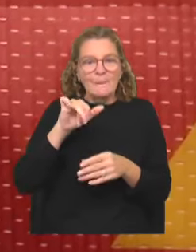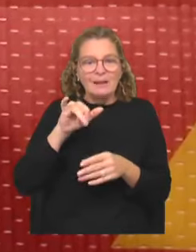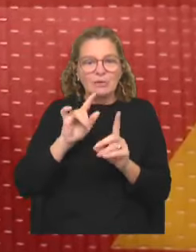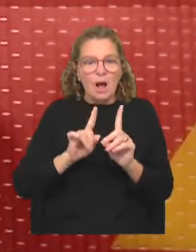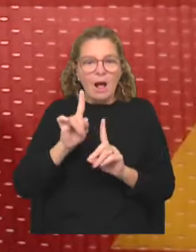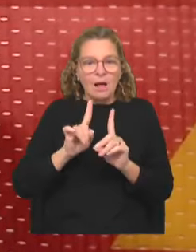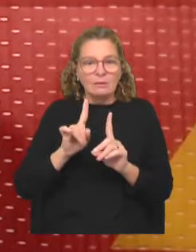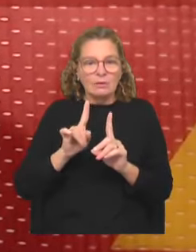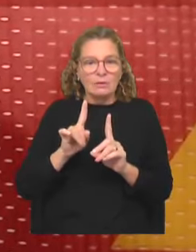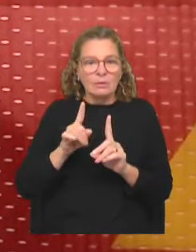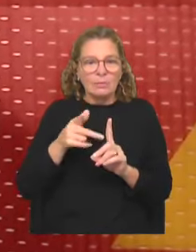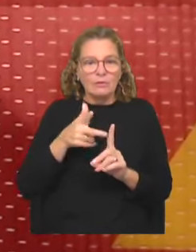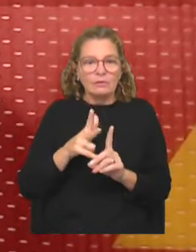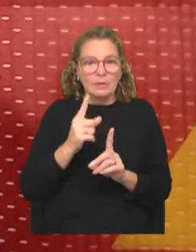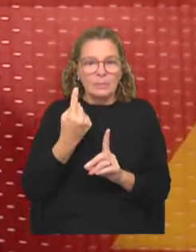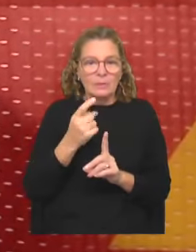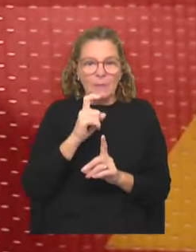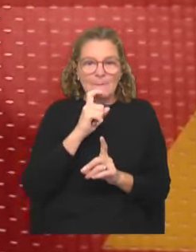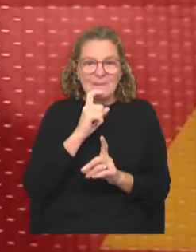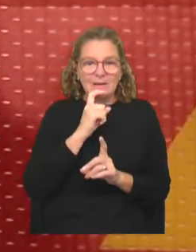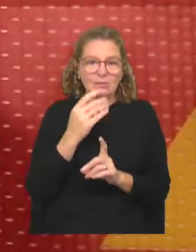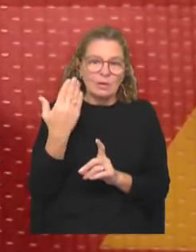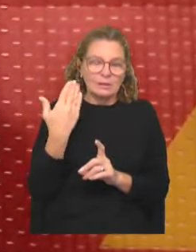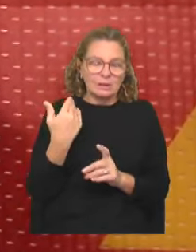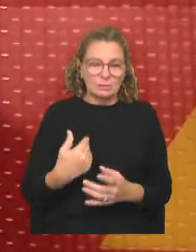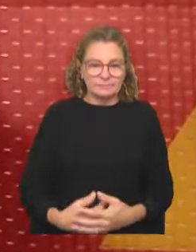algo con vigencia a partir del primero de marzo anterior.